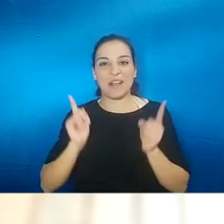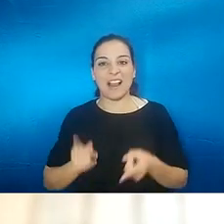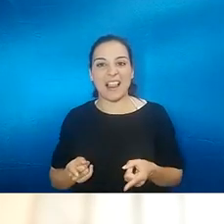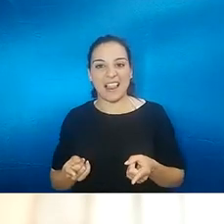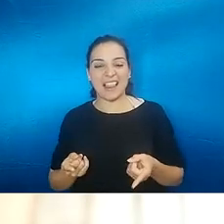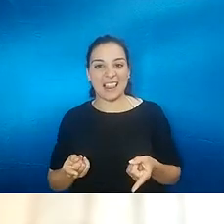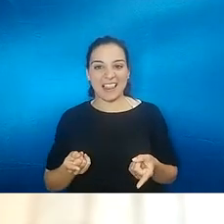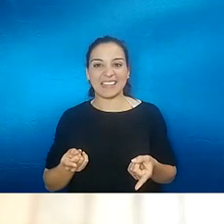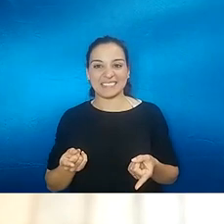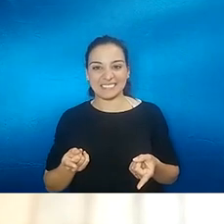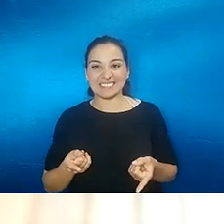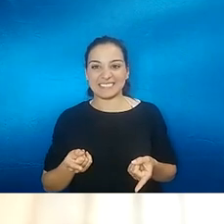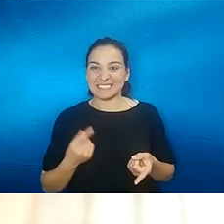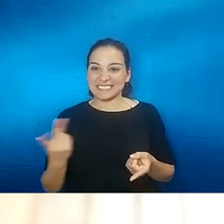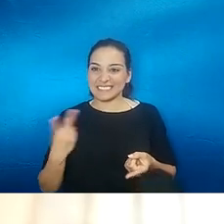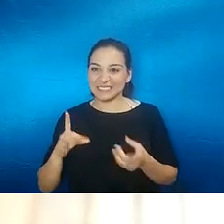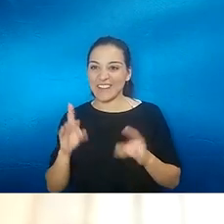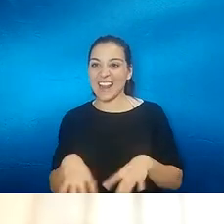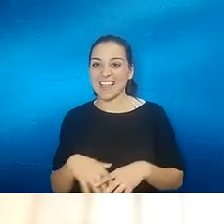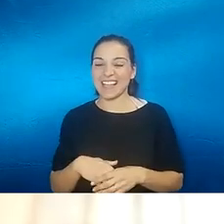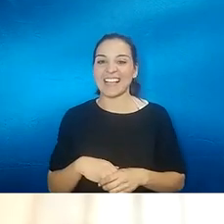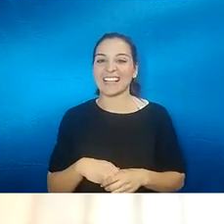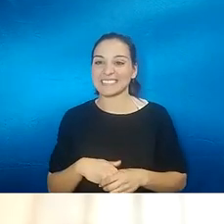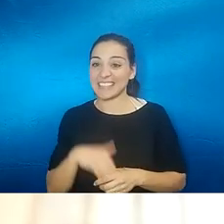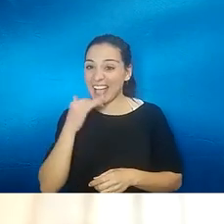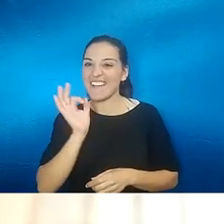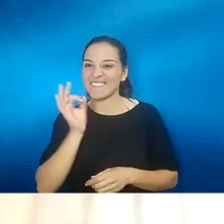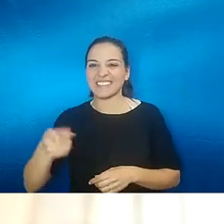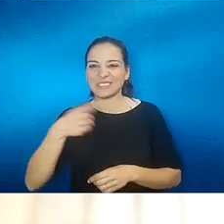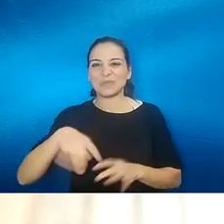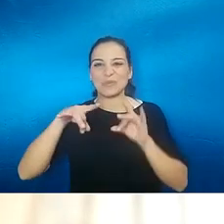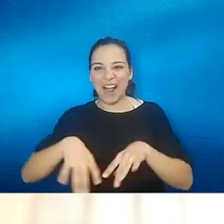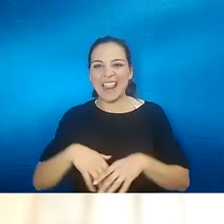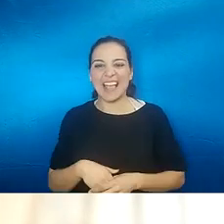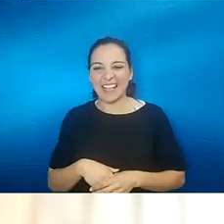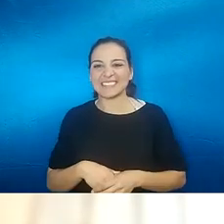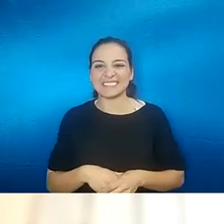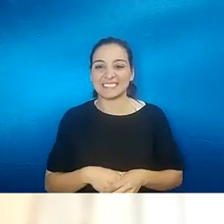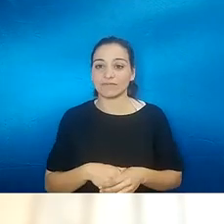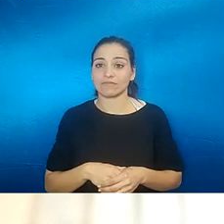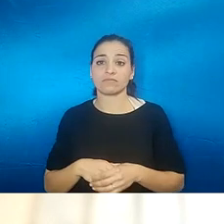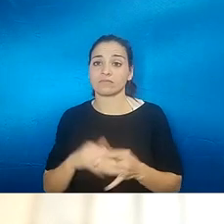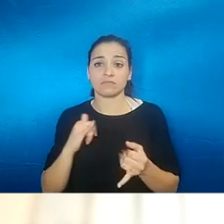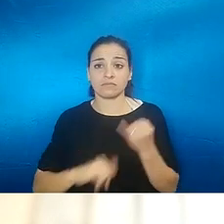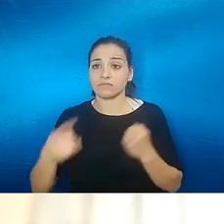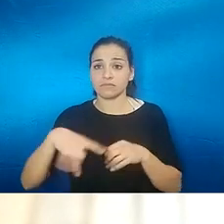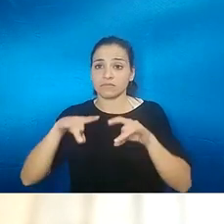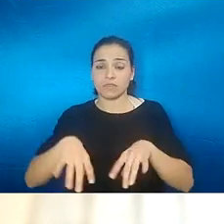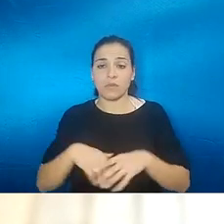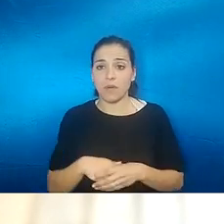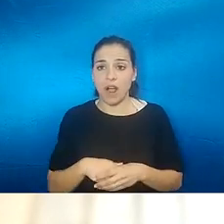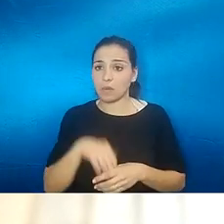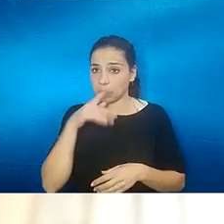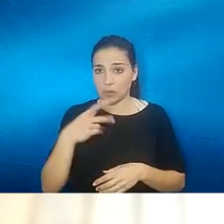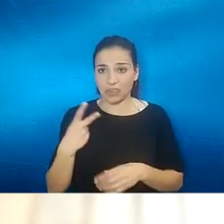pero somos iguales has dicho una cosa muy buena somos iguales sí al final somos iguales a los dos nos pasa exactamente